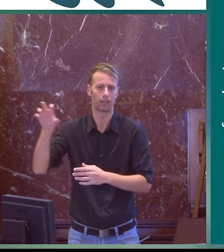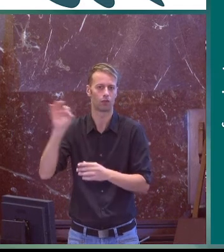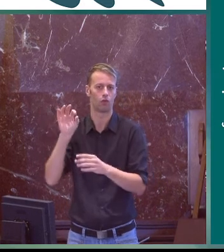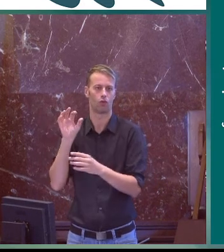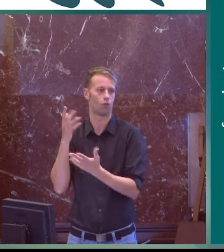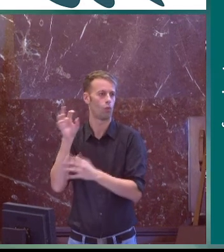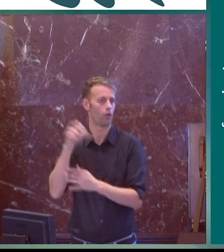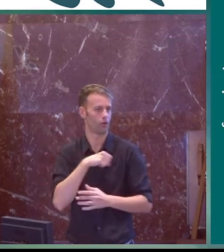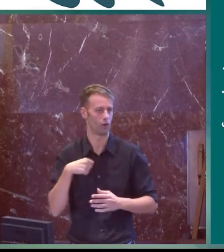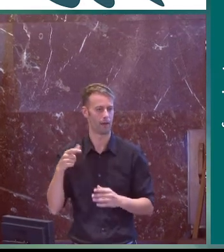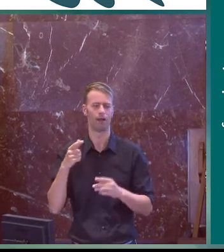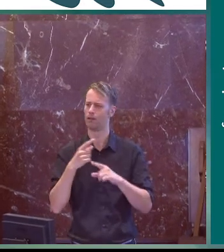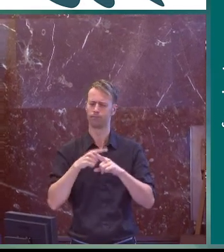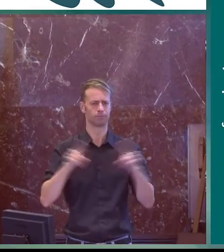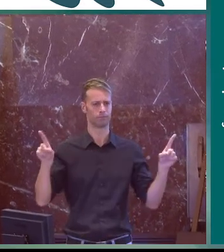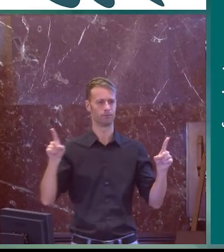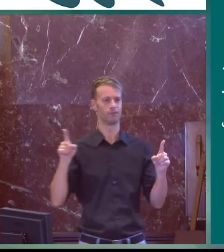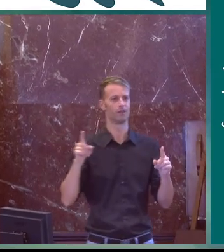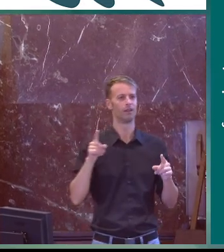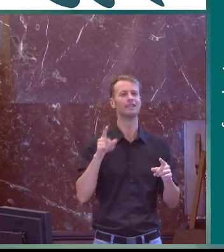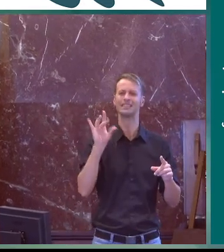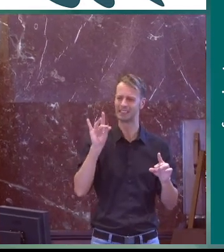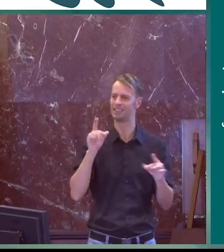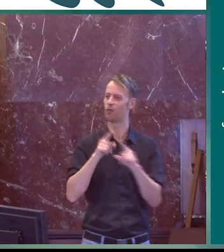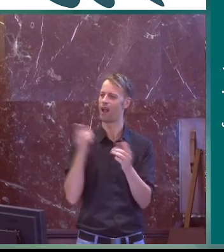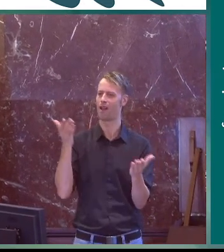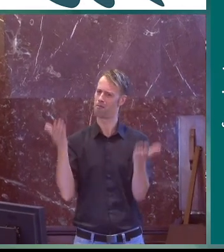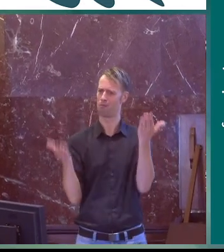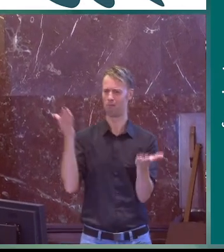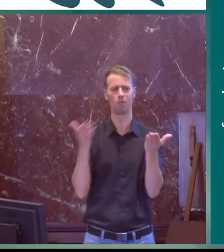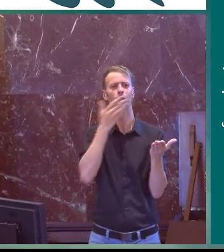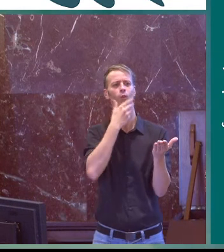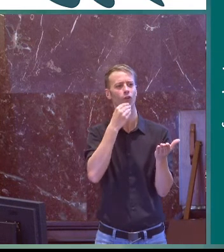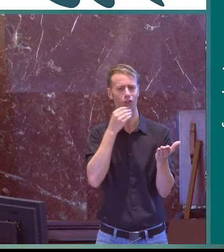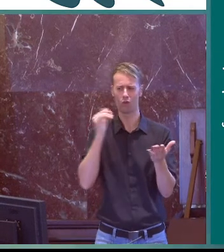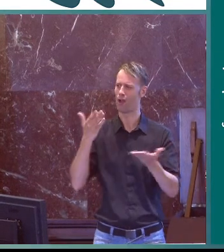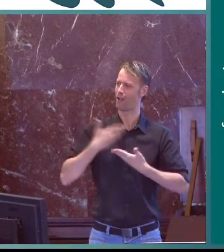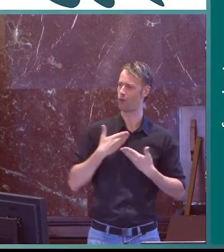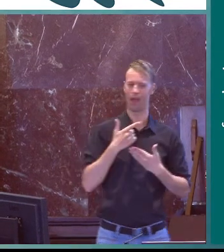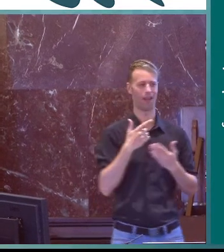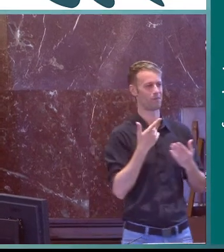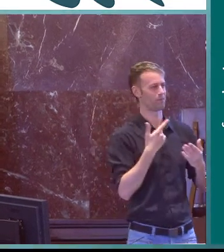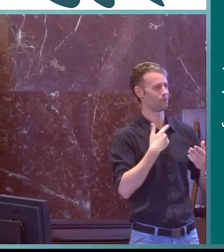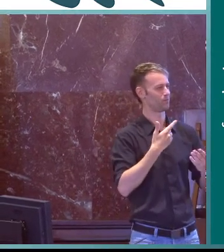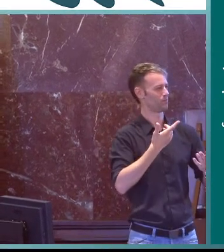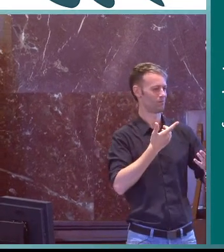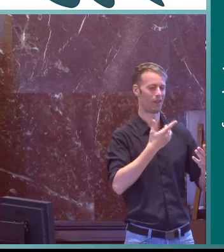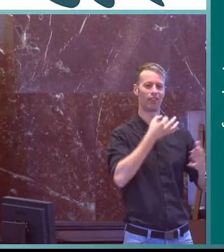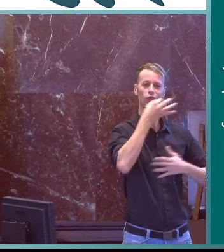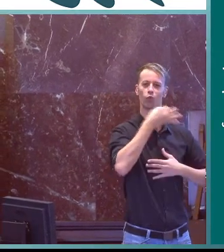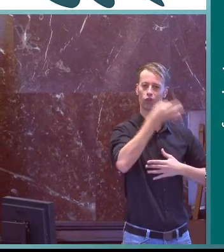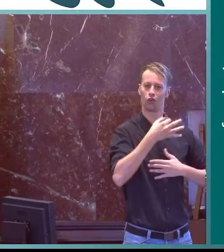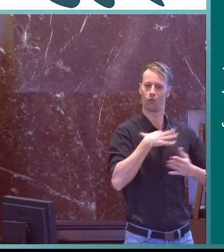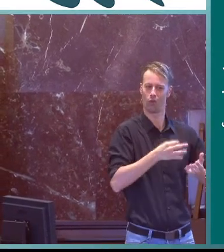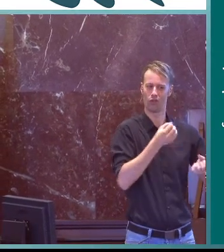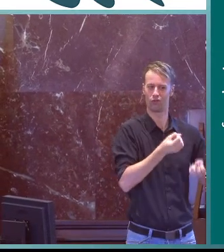la política del país el país es una comunidad autónoma también hay comparaciones es una bonita metáfora una